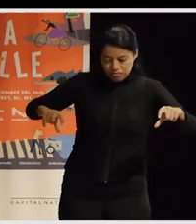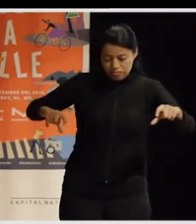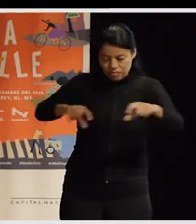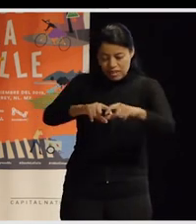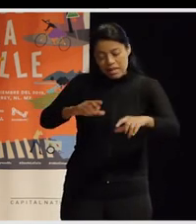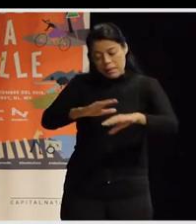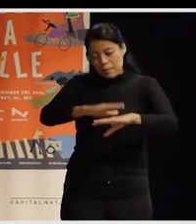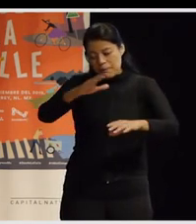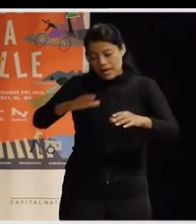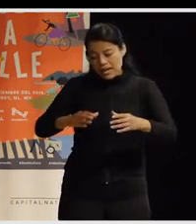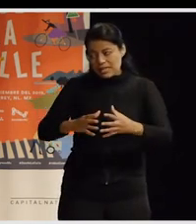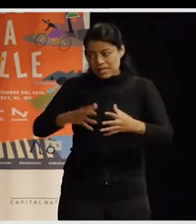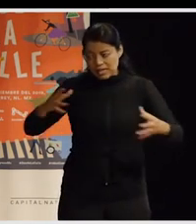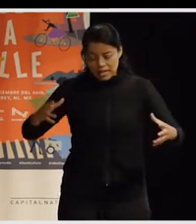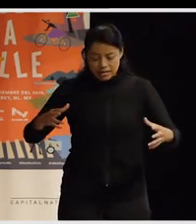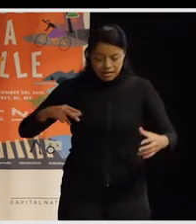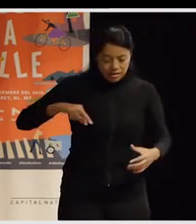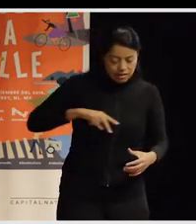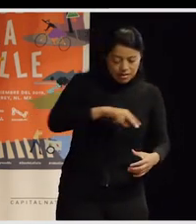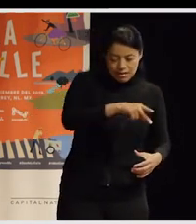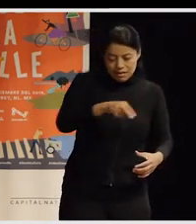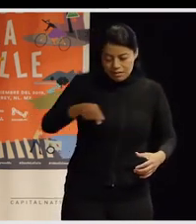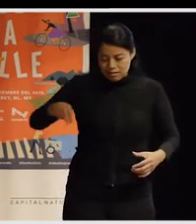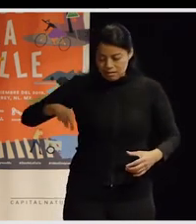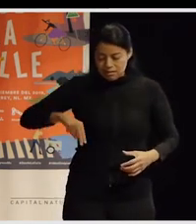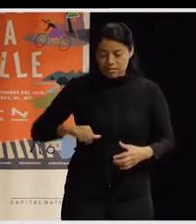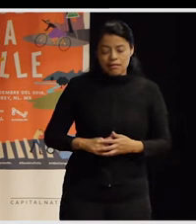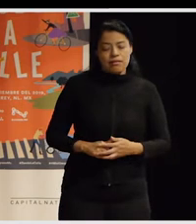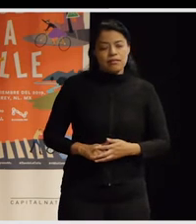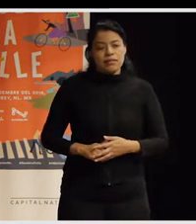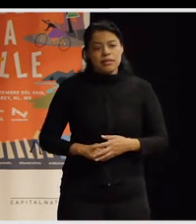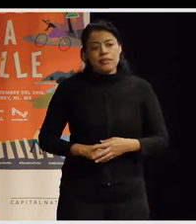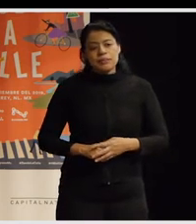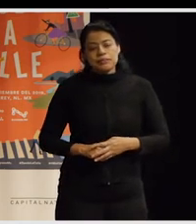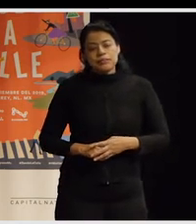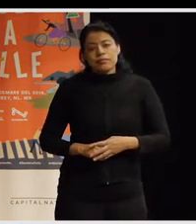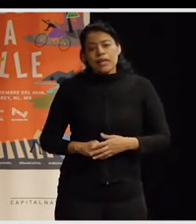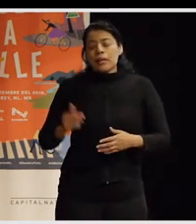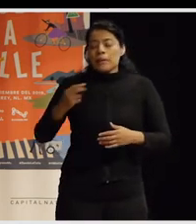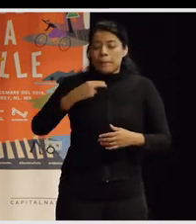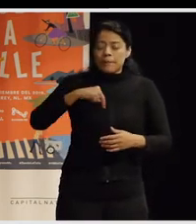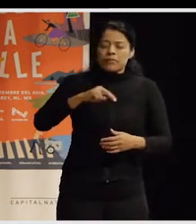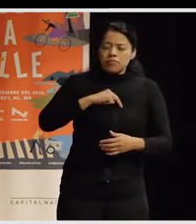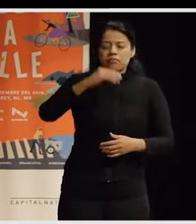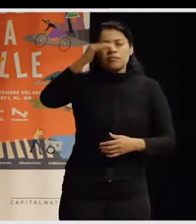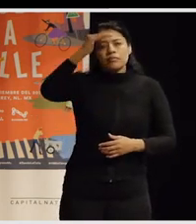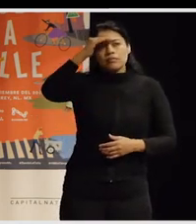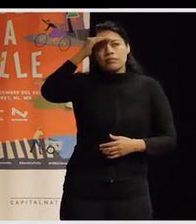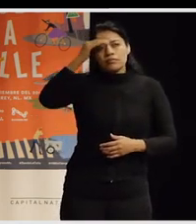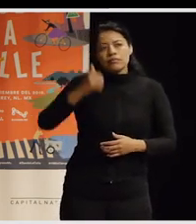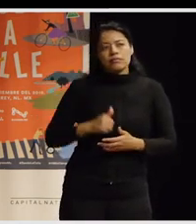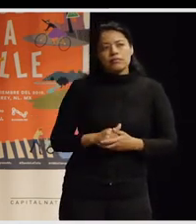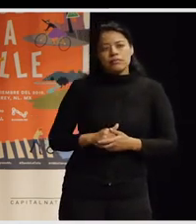la gente no elegía uno de los tres recorridos sino que respondía preguntas y eso generaba que pensáramos en diferentes